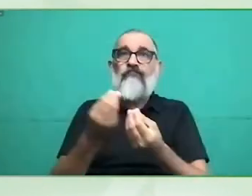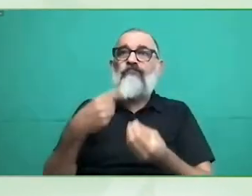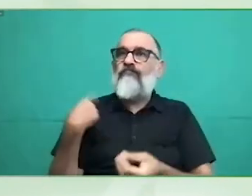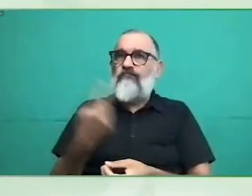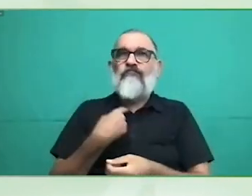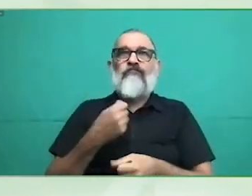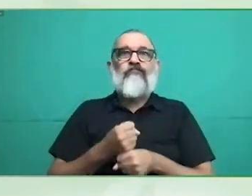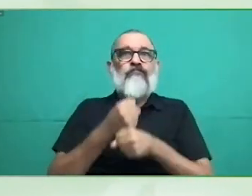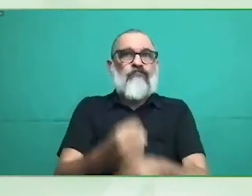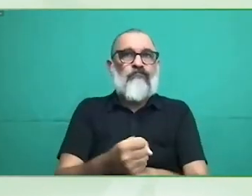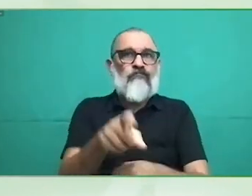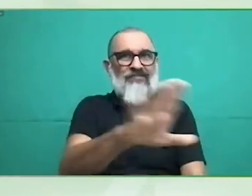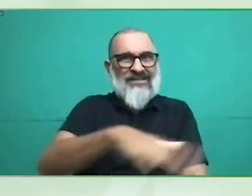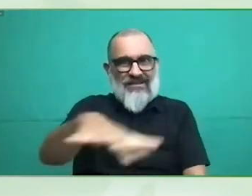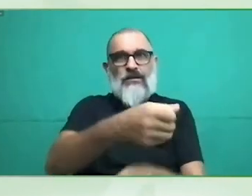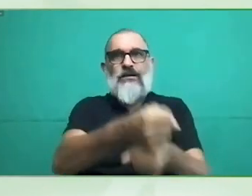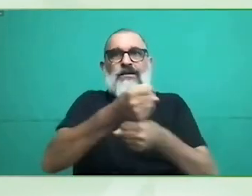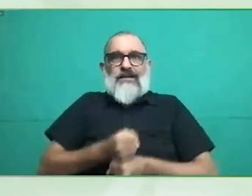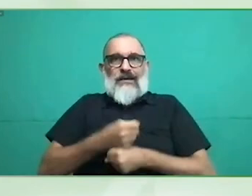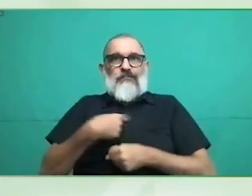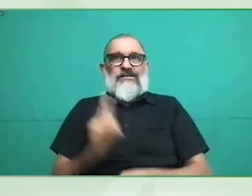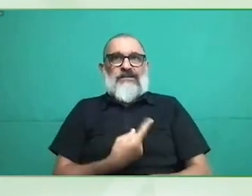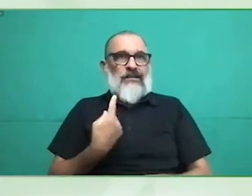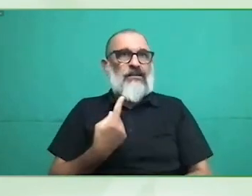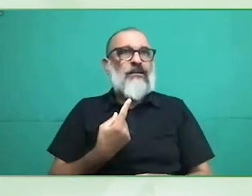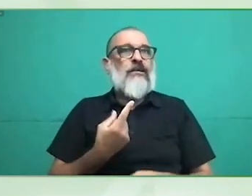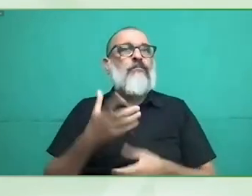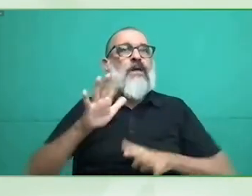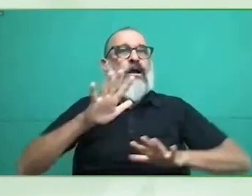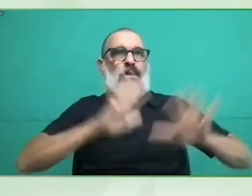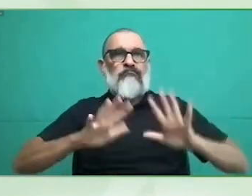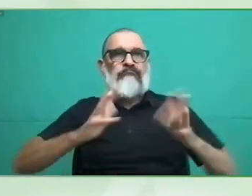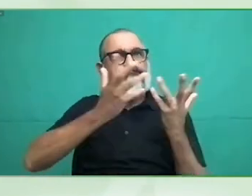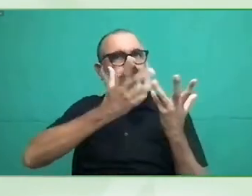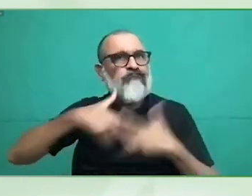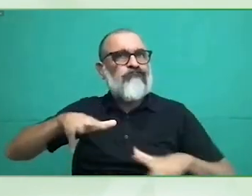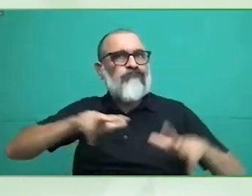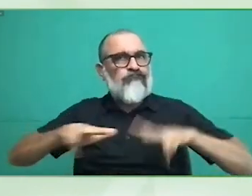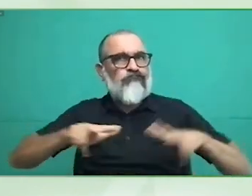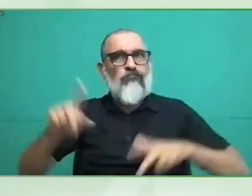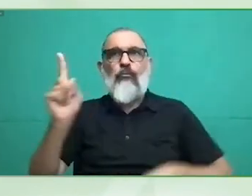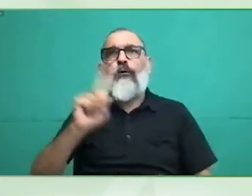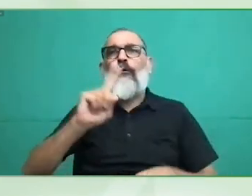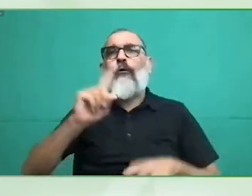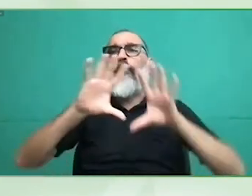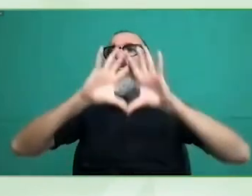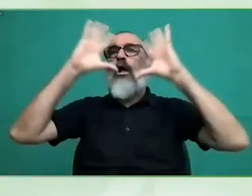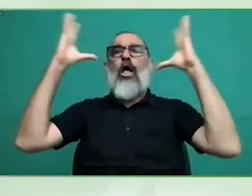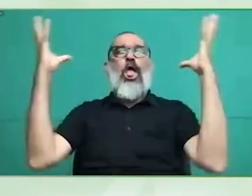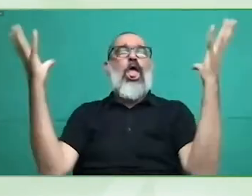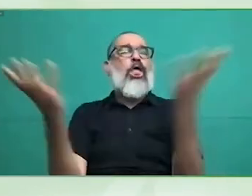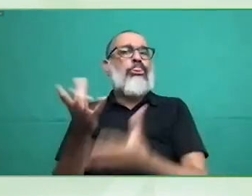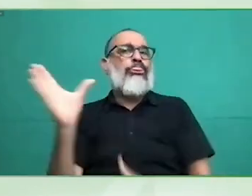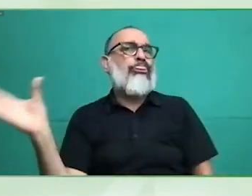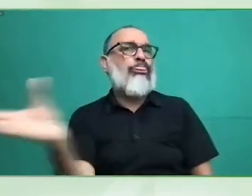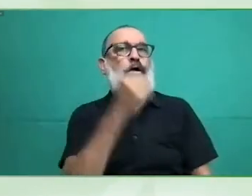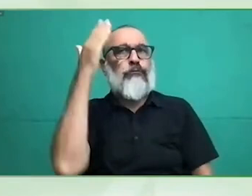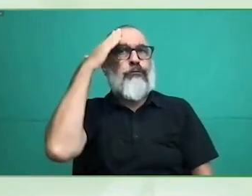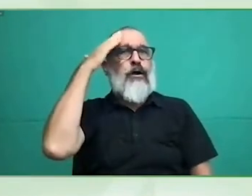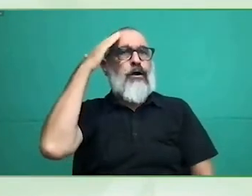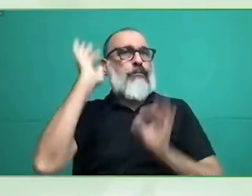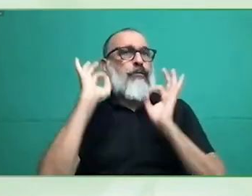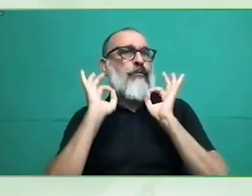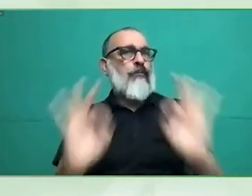al propio proceso electoral se debe de formar también muy importante a los observadores electorales para que puedan digamos